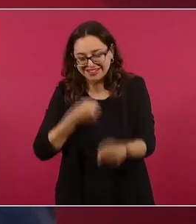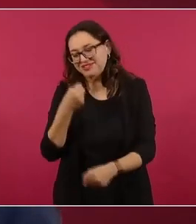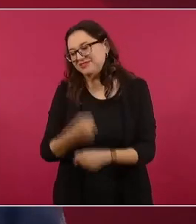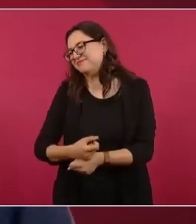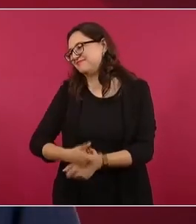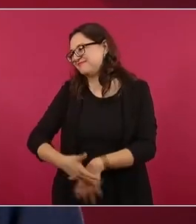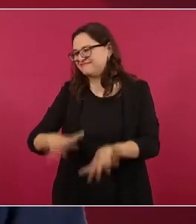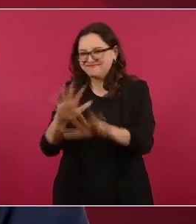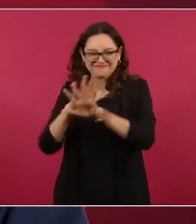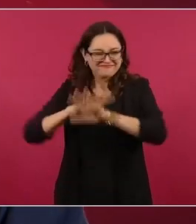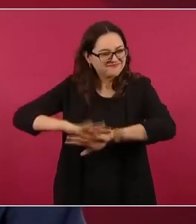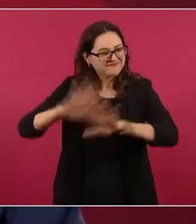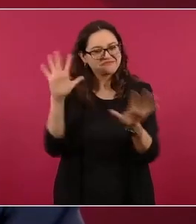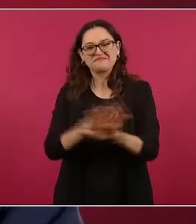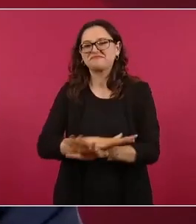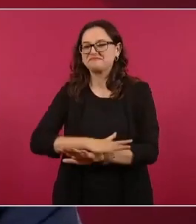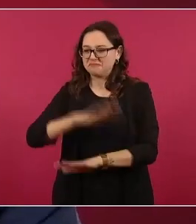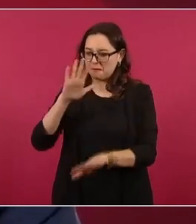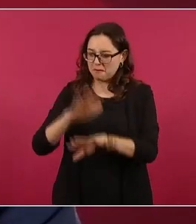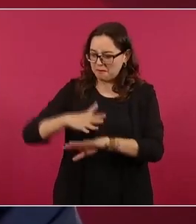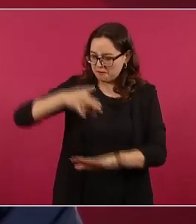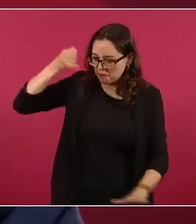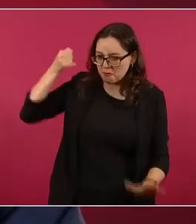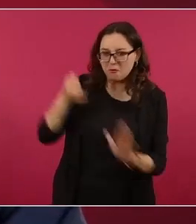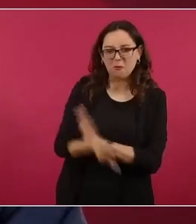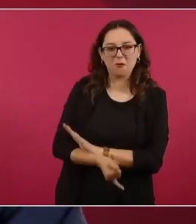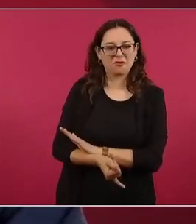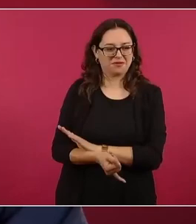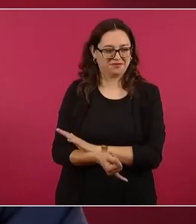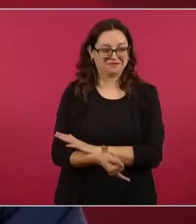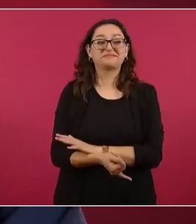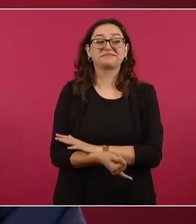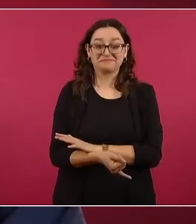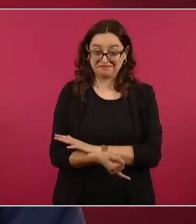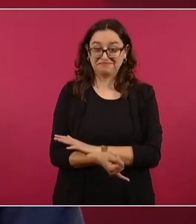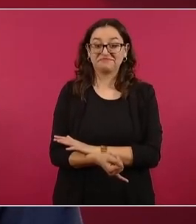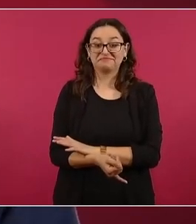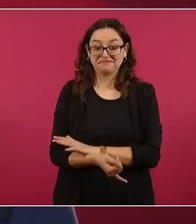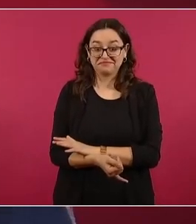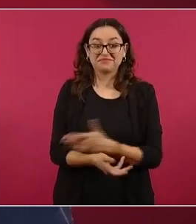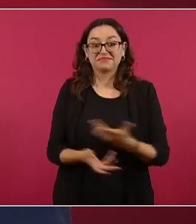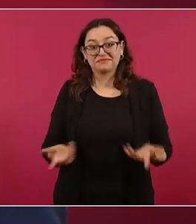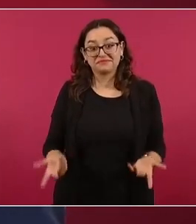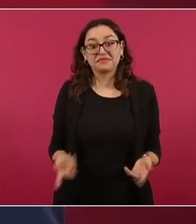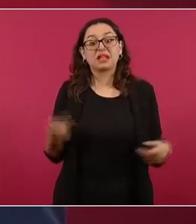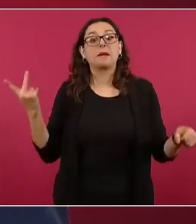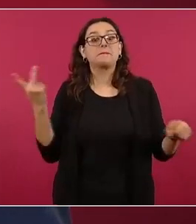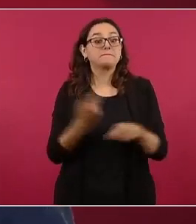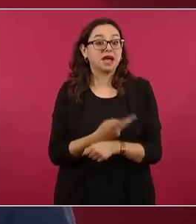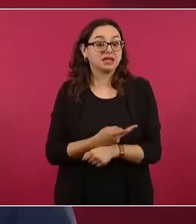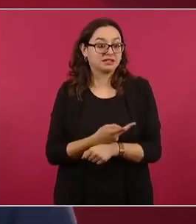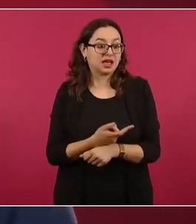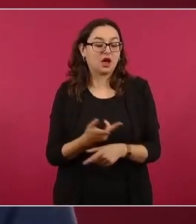a veces los gobiernos fallan porque se pierde el impulso